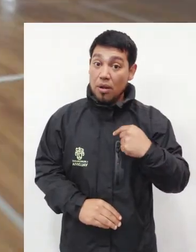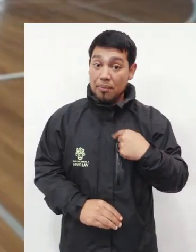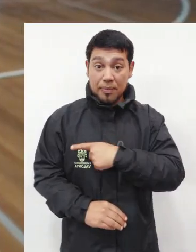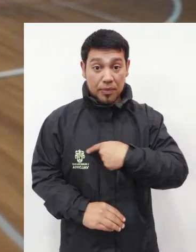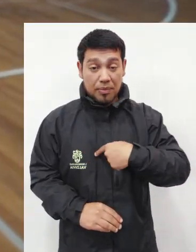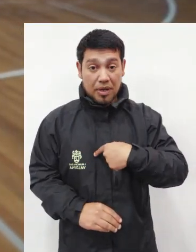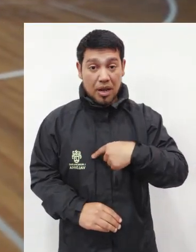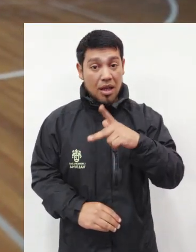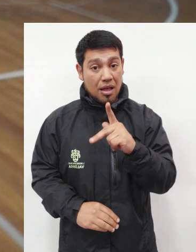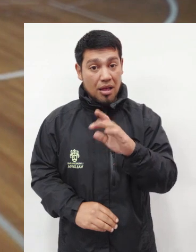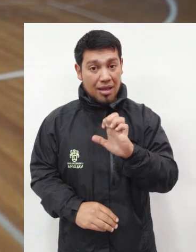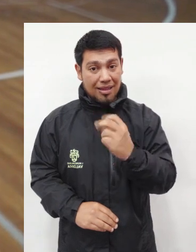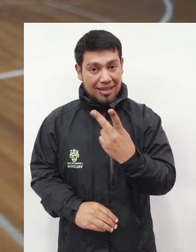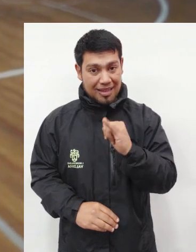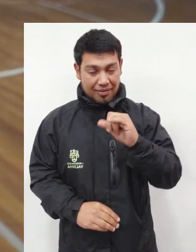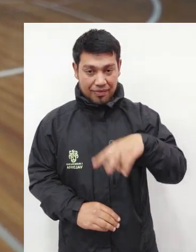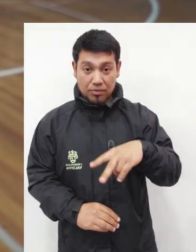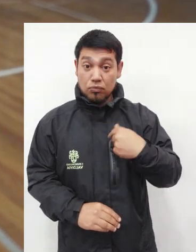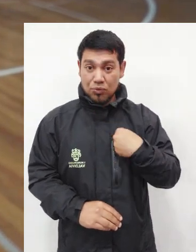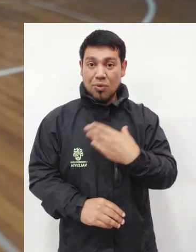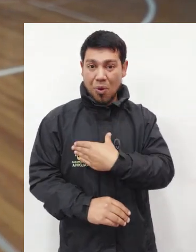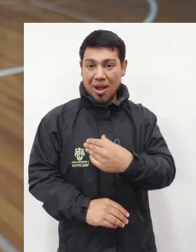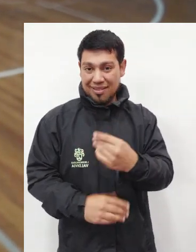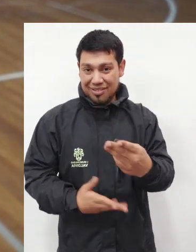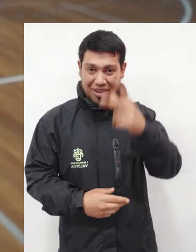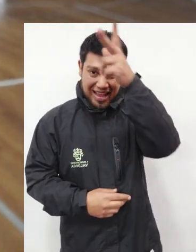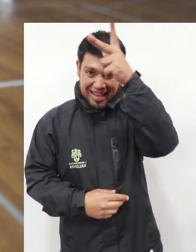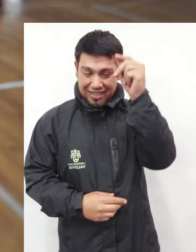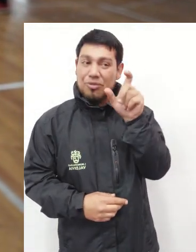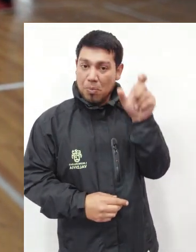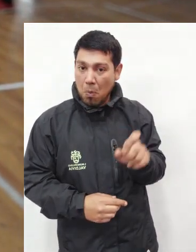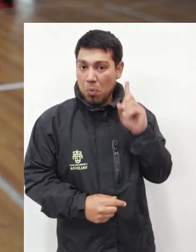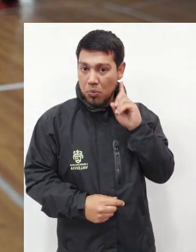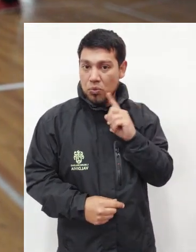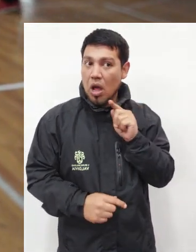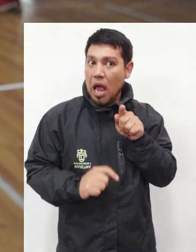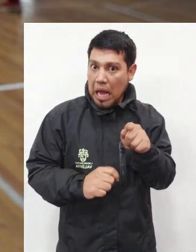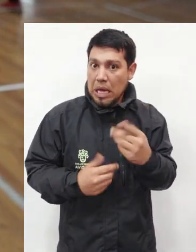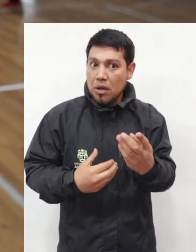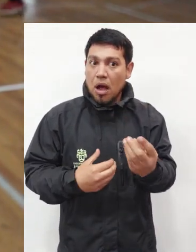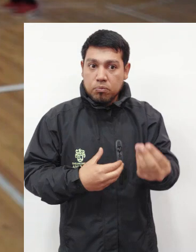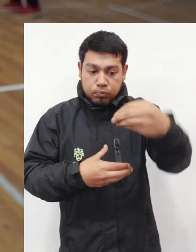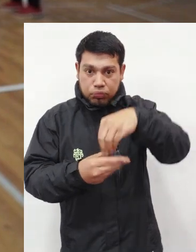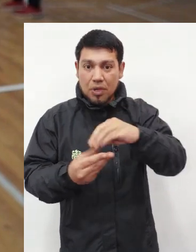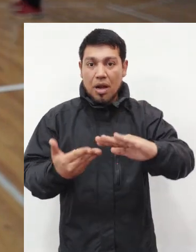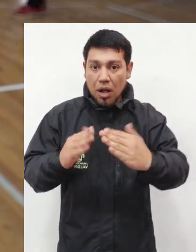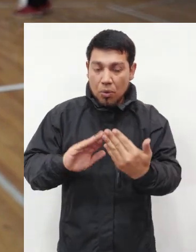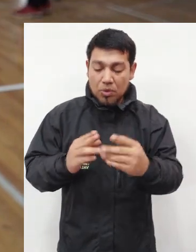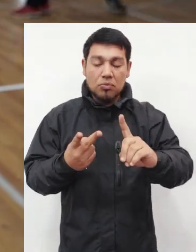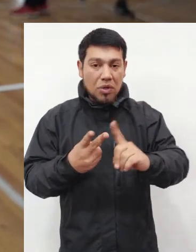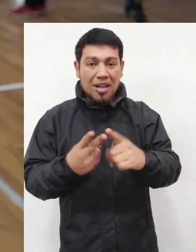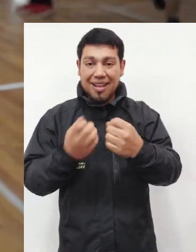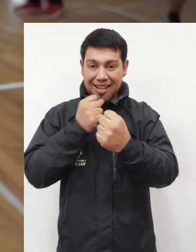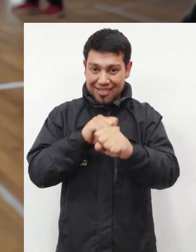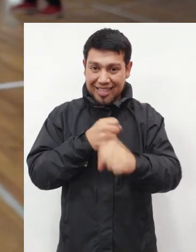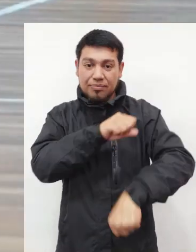Hola, buenas. Mi nombre es Kevin Jara. Soy hijo de Gladys Mora, señora sorda, que participa en esta comunidad, en